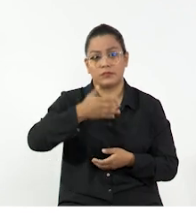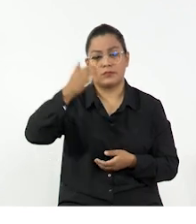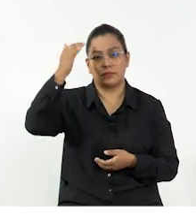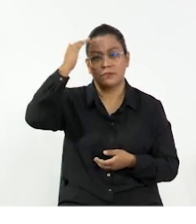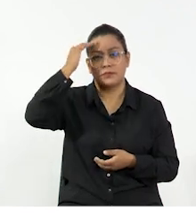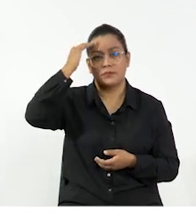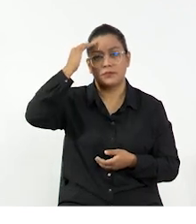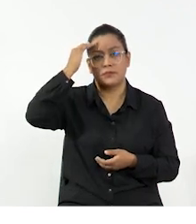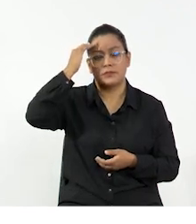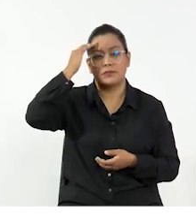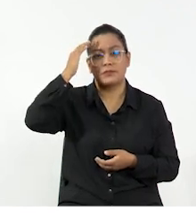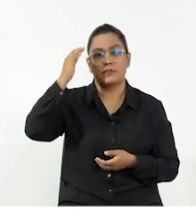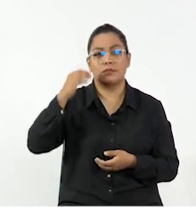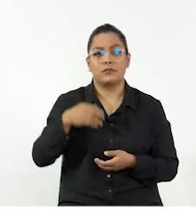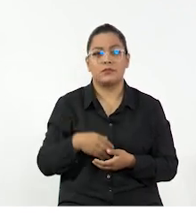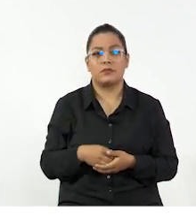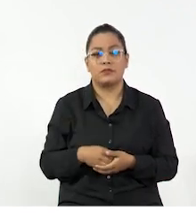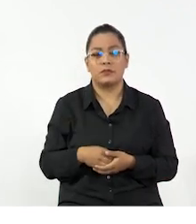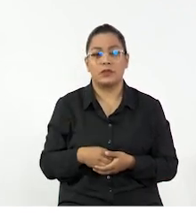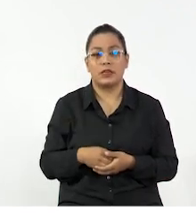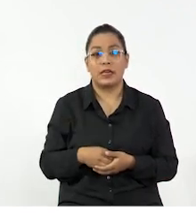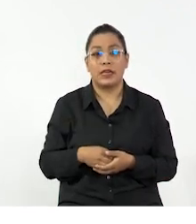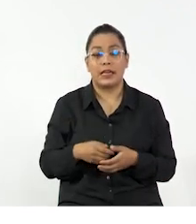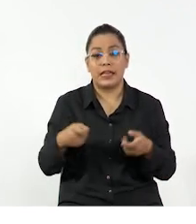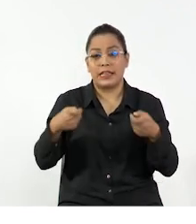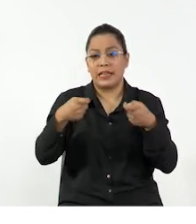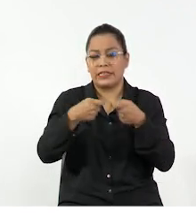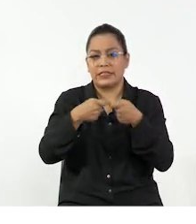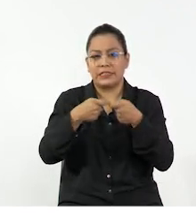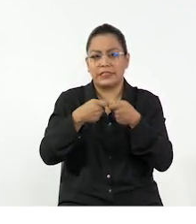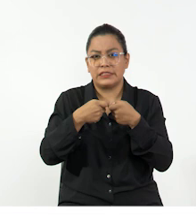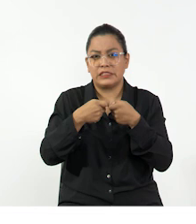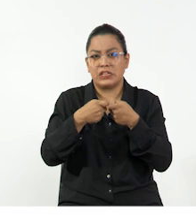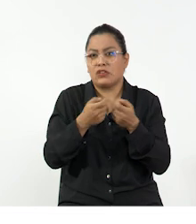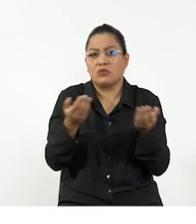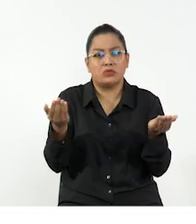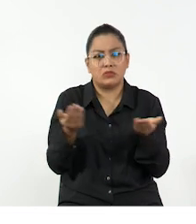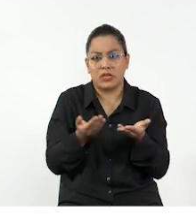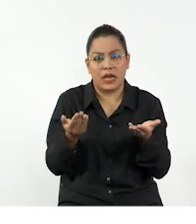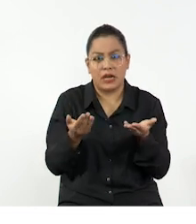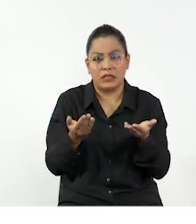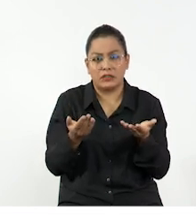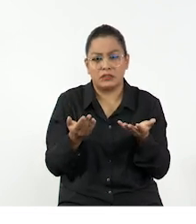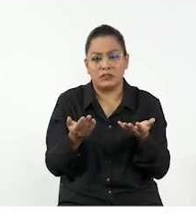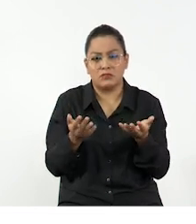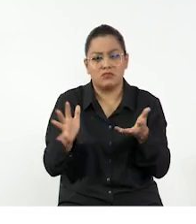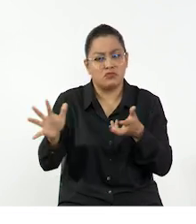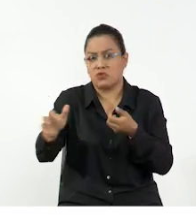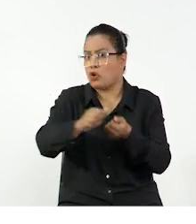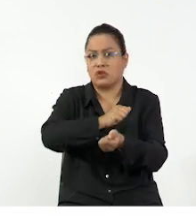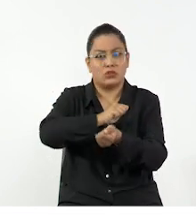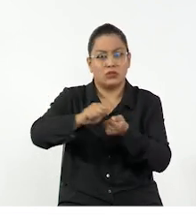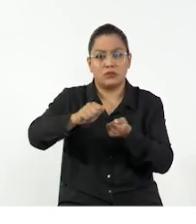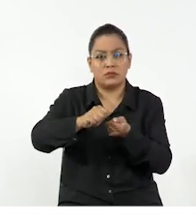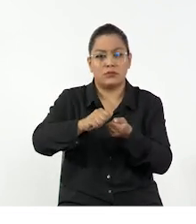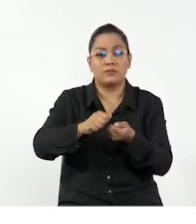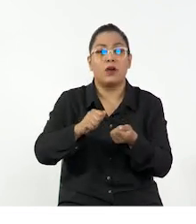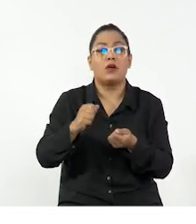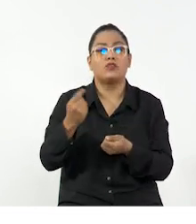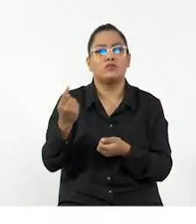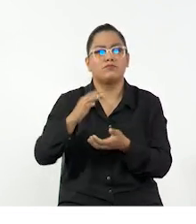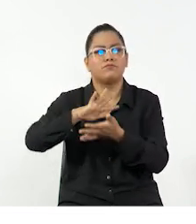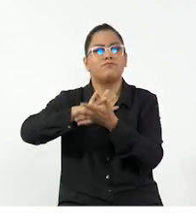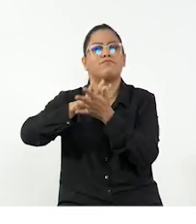Todos en algún momento hemos escuchado sobre que la energía no se crea ni se destruye, solo se